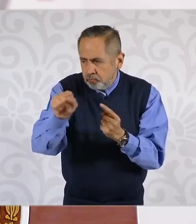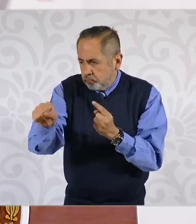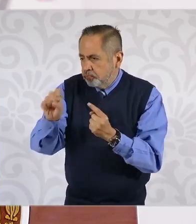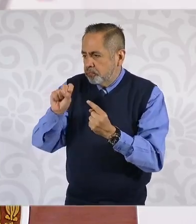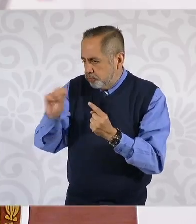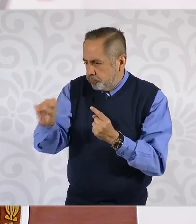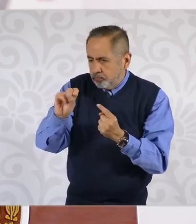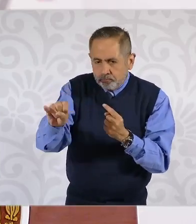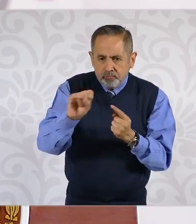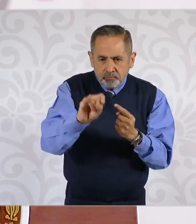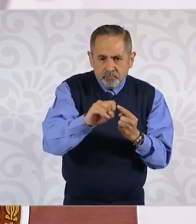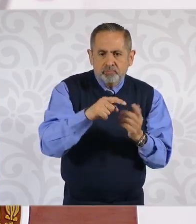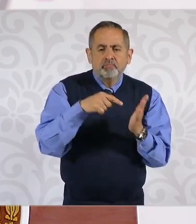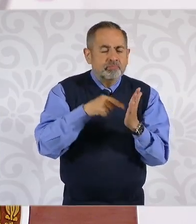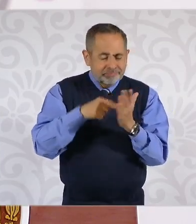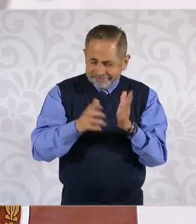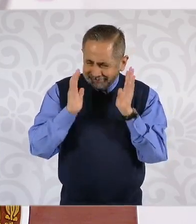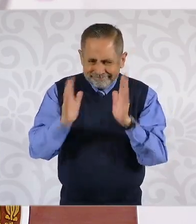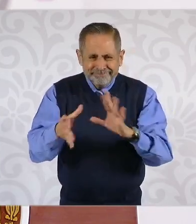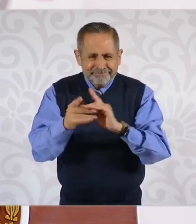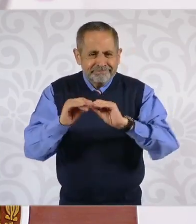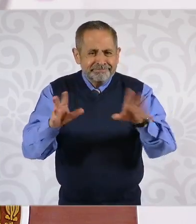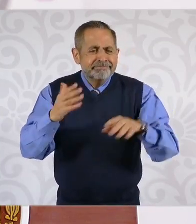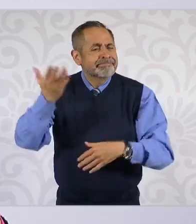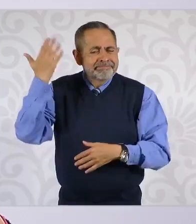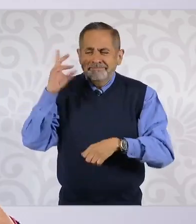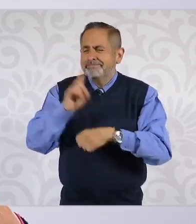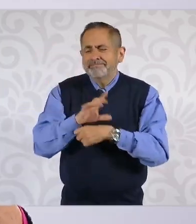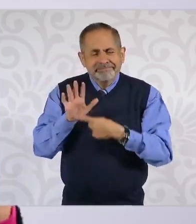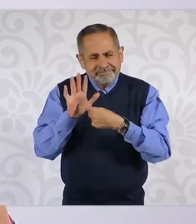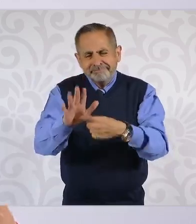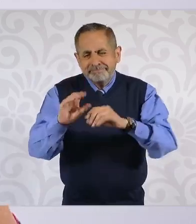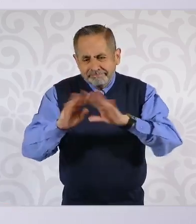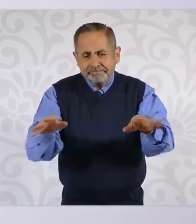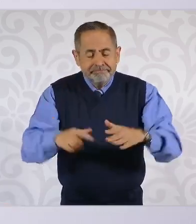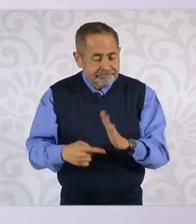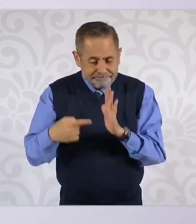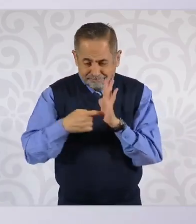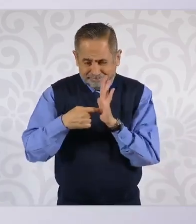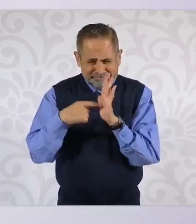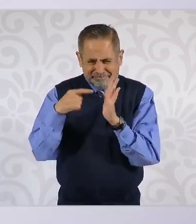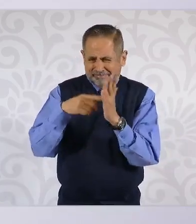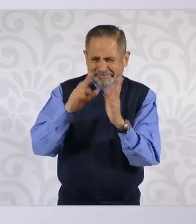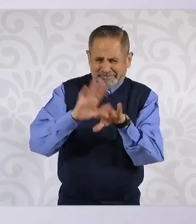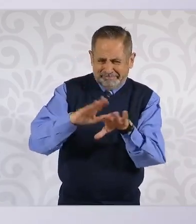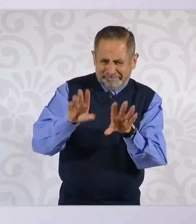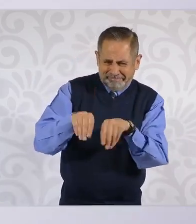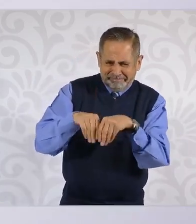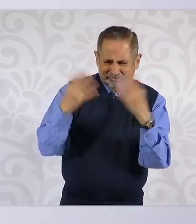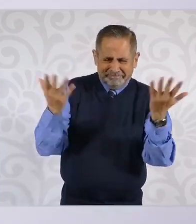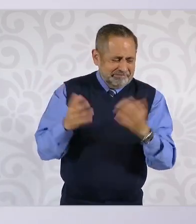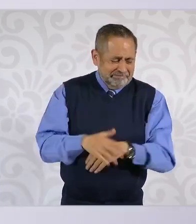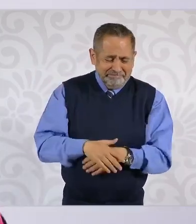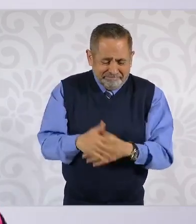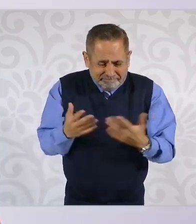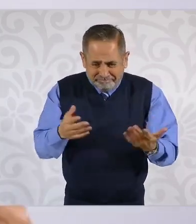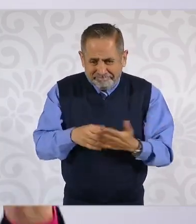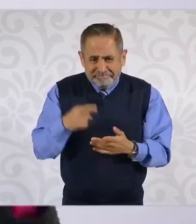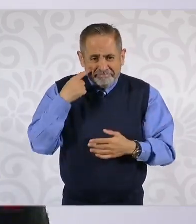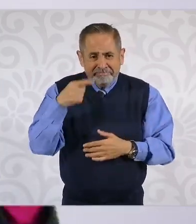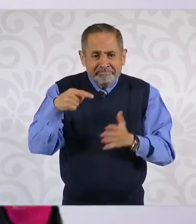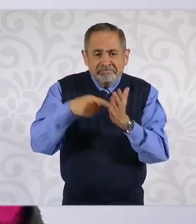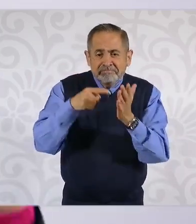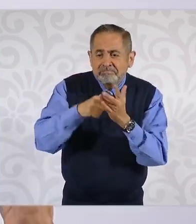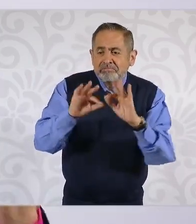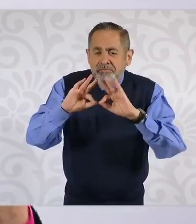Electorales. El otro día la presenté aquí. Esa regla es tan clara que prácticamente dice